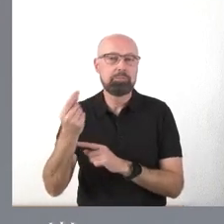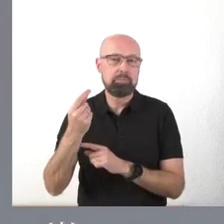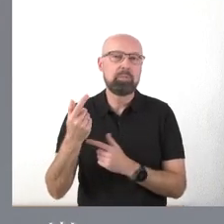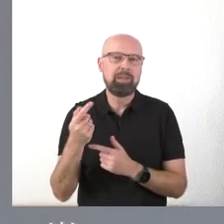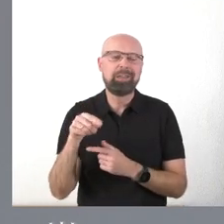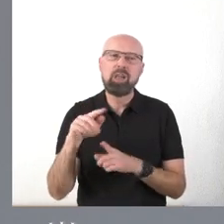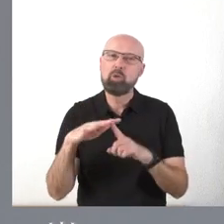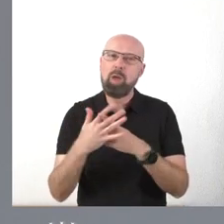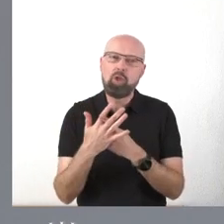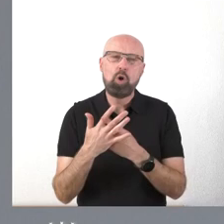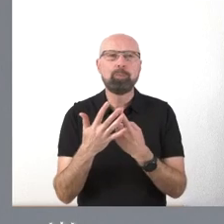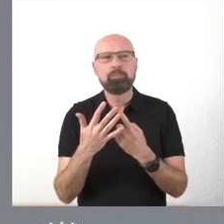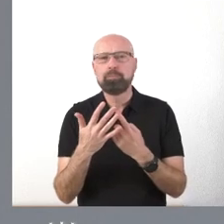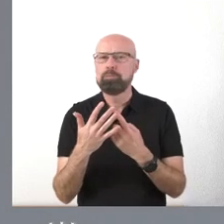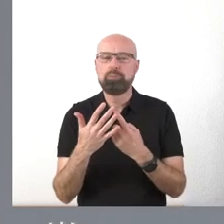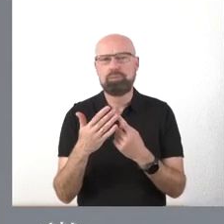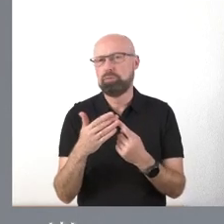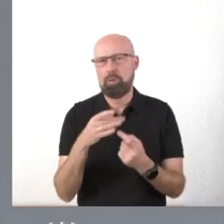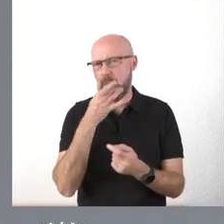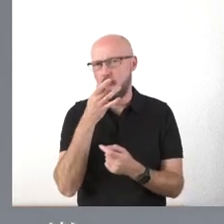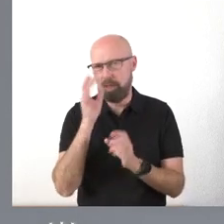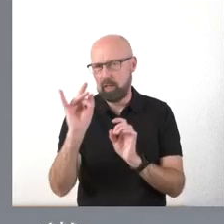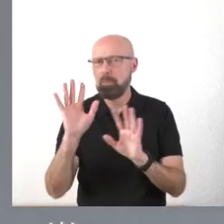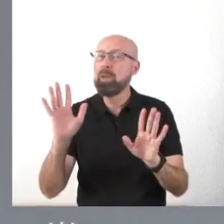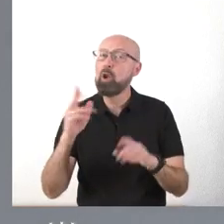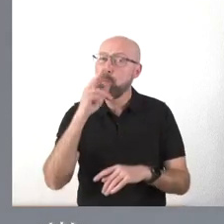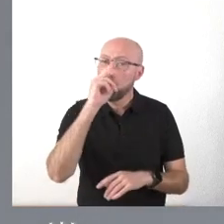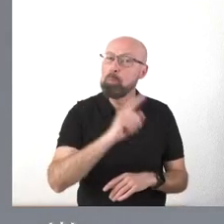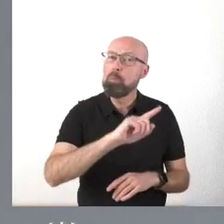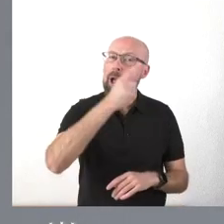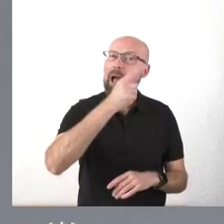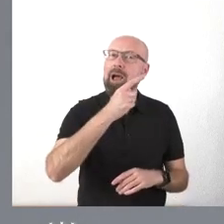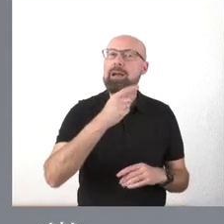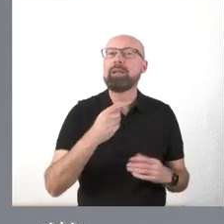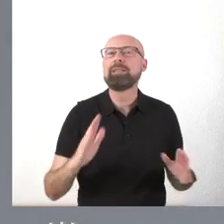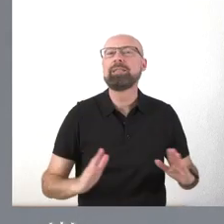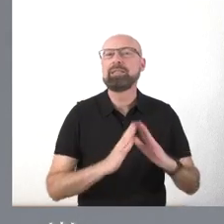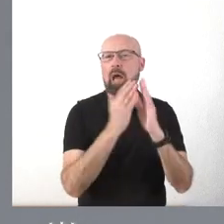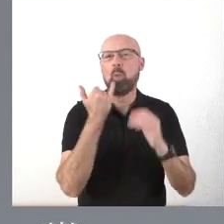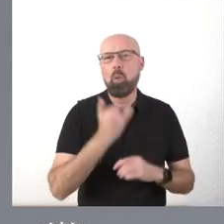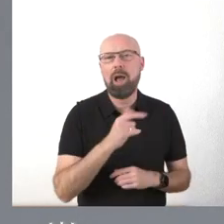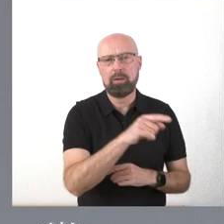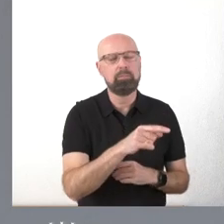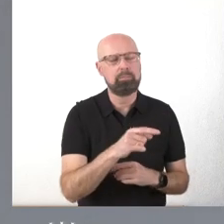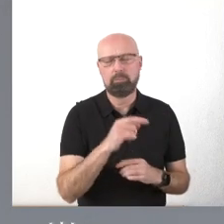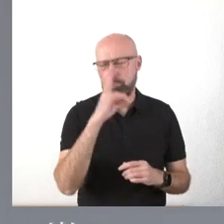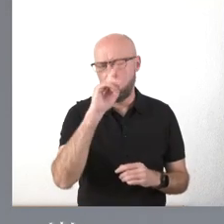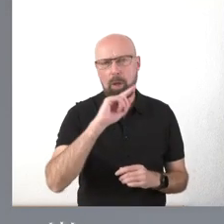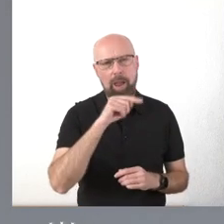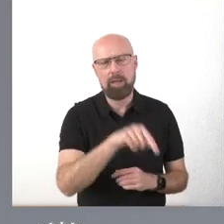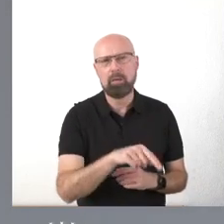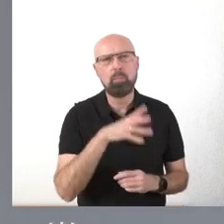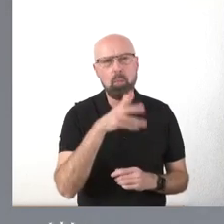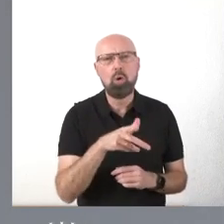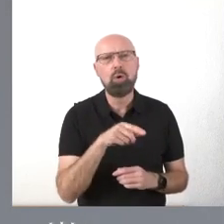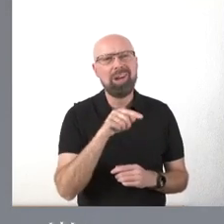indebida e siquiera hasta indecorosa. Pero a mí la que más me preocupa es la de San Juan de Duero. Es la que más me preocupa. Porque yo creo que ahí